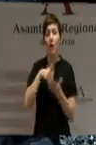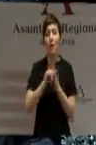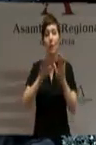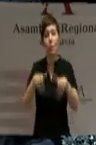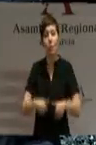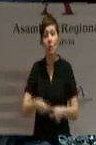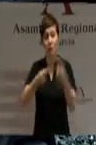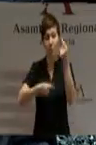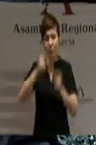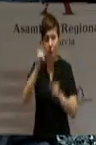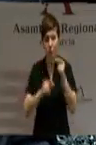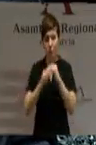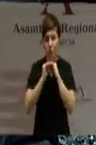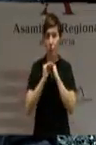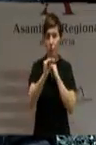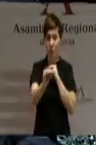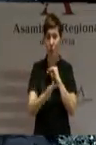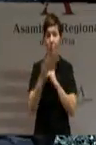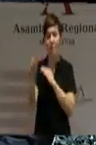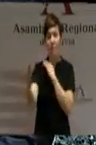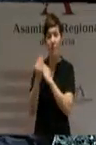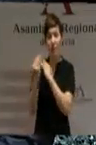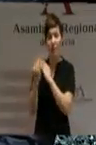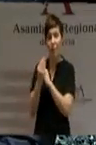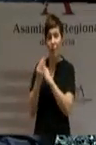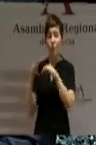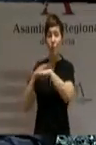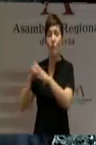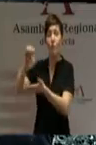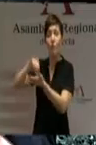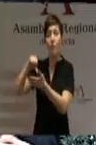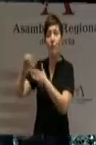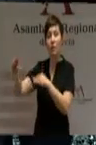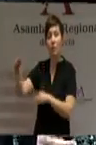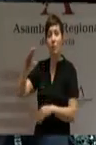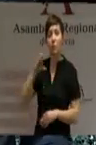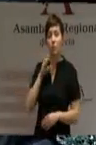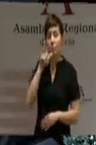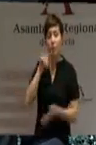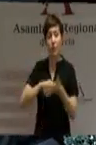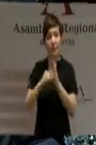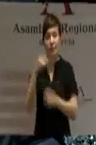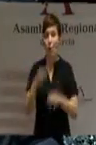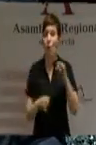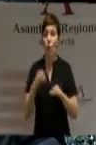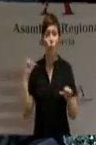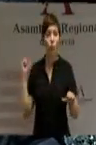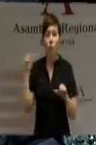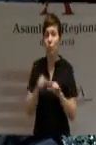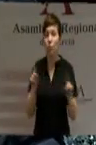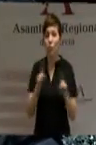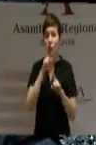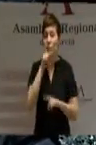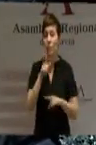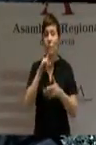y una financiación autonómica que nos permita equilibrar el déficit que ha provocado el sistema injusto diseñado por el anterior Gobierno